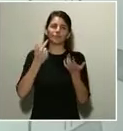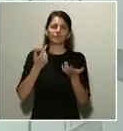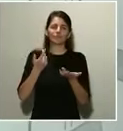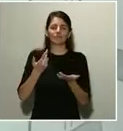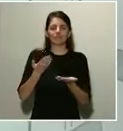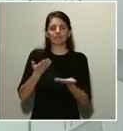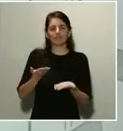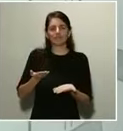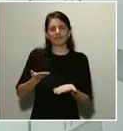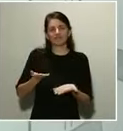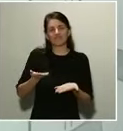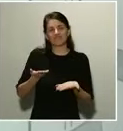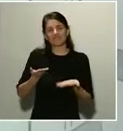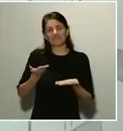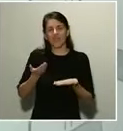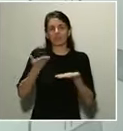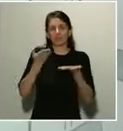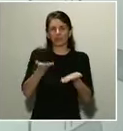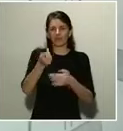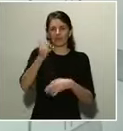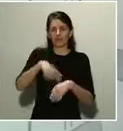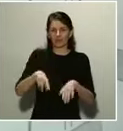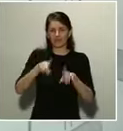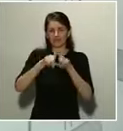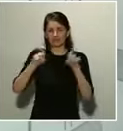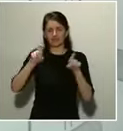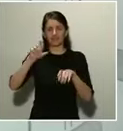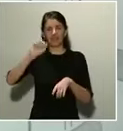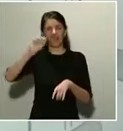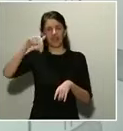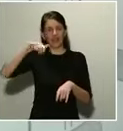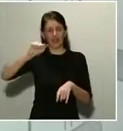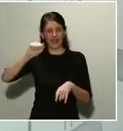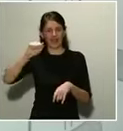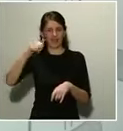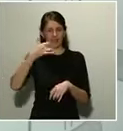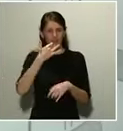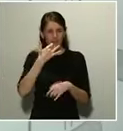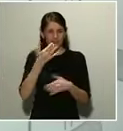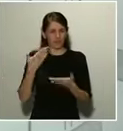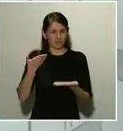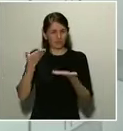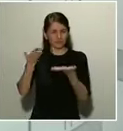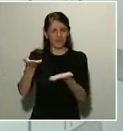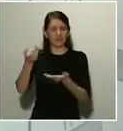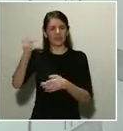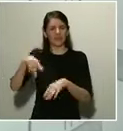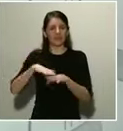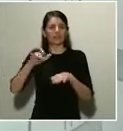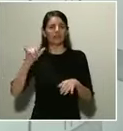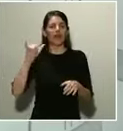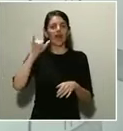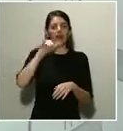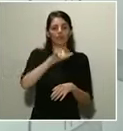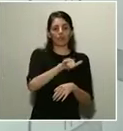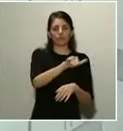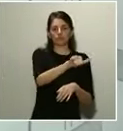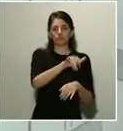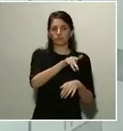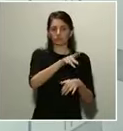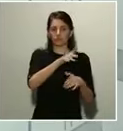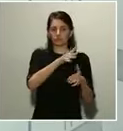la propia ENA, en lo que tiene que ver con el estacionamiento de aviones y algunas otras medidas que les afectan las compañías.